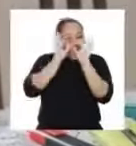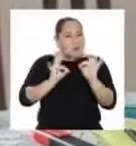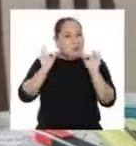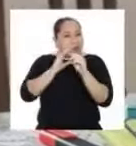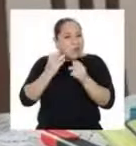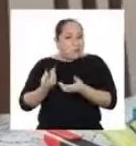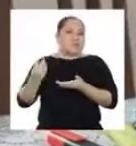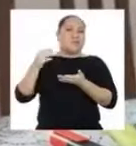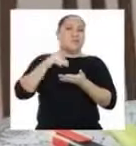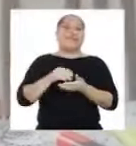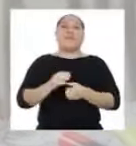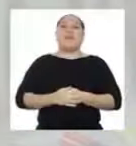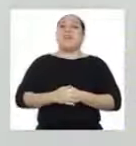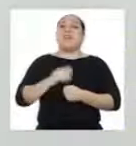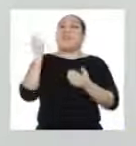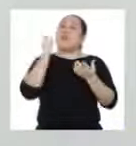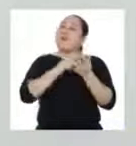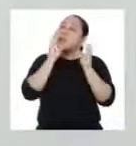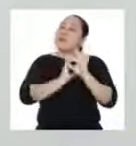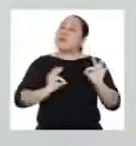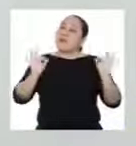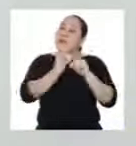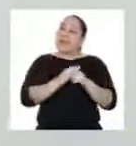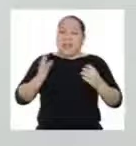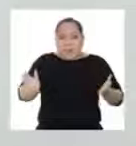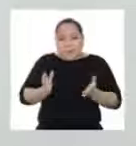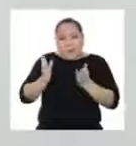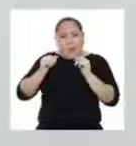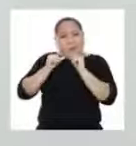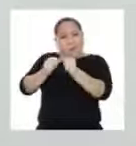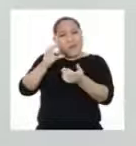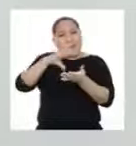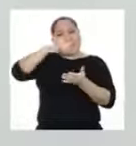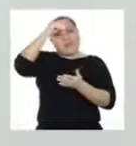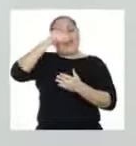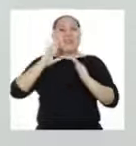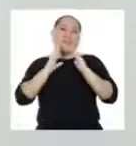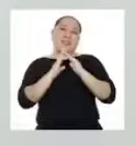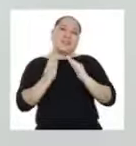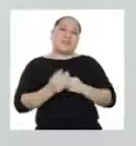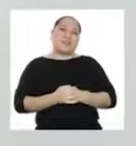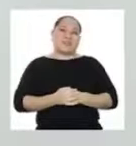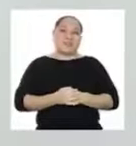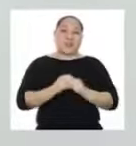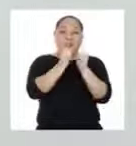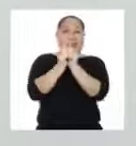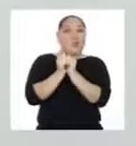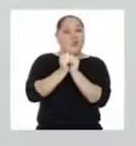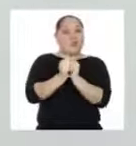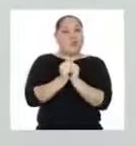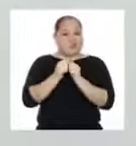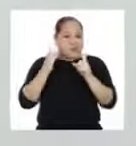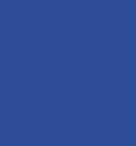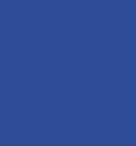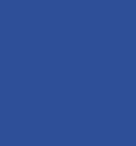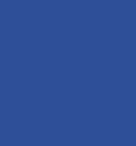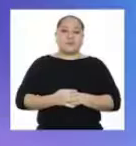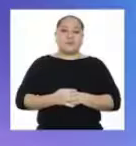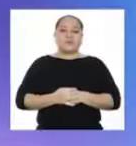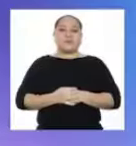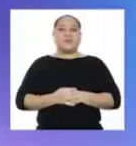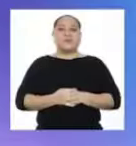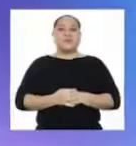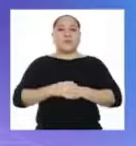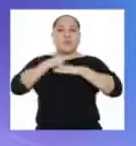es la clave para mejorarlo. Y lo más importante, anímalos a seguir aprendiendo en casa. ¡Juntos son los grandes!